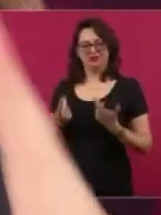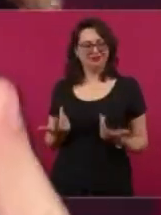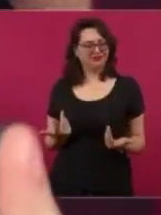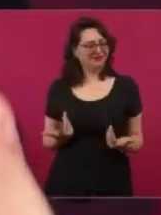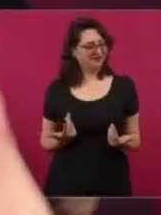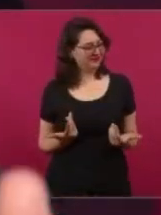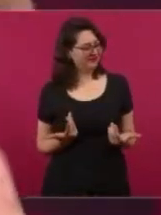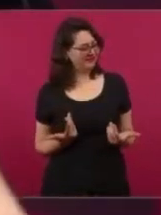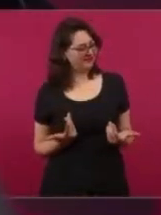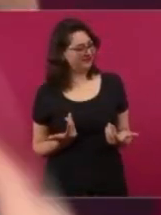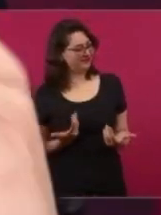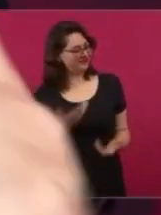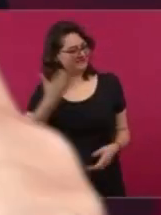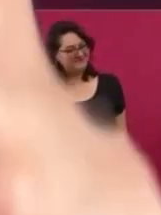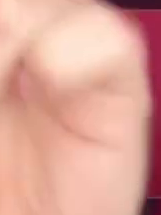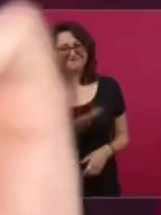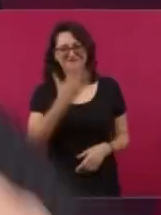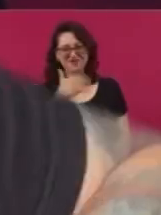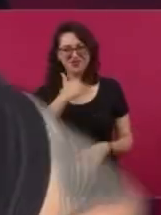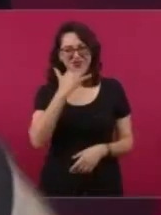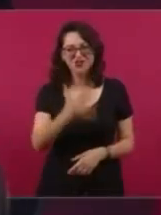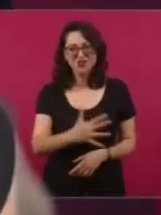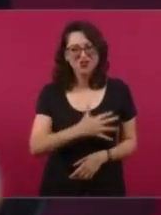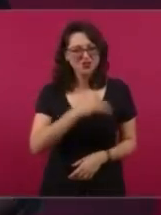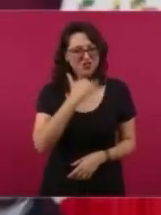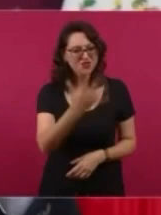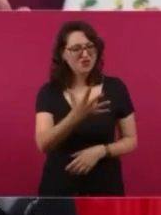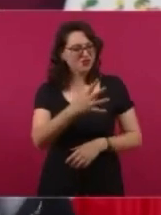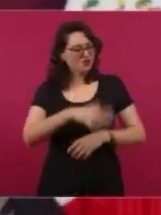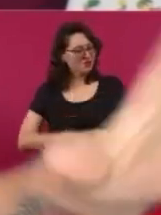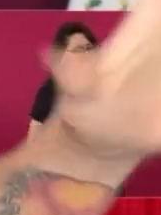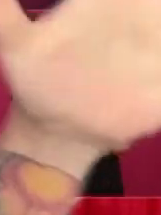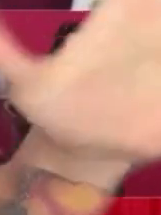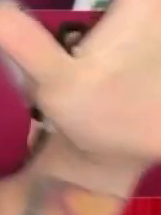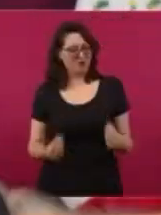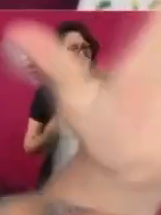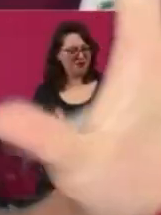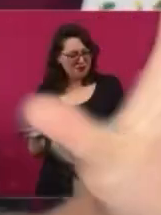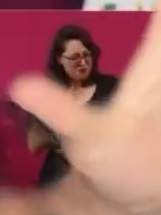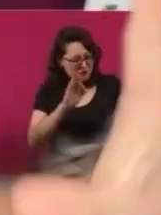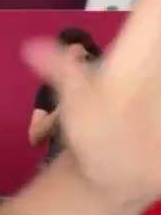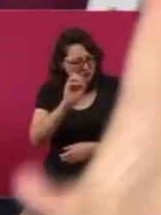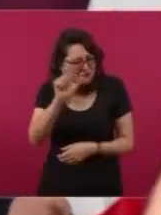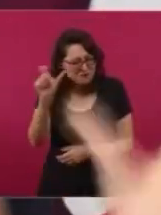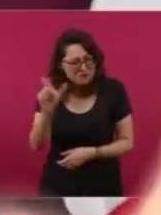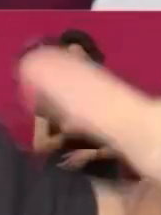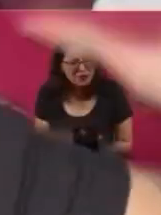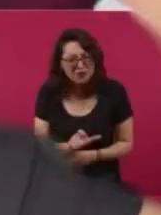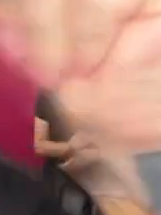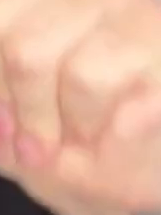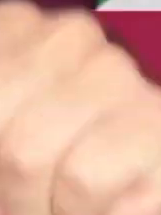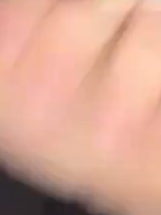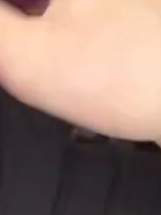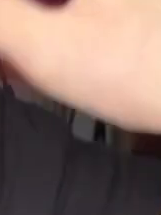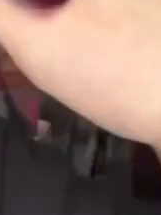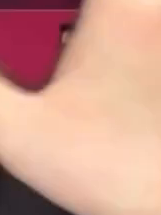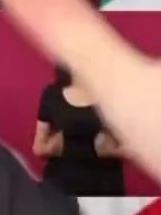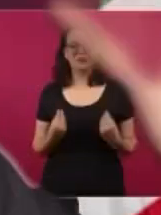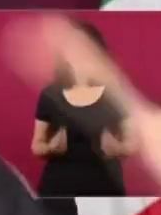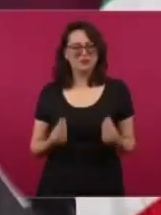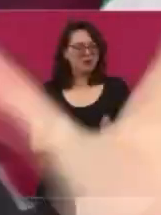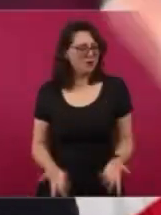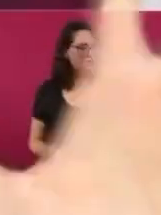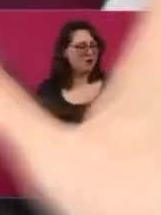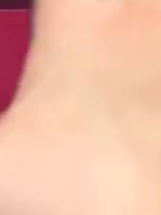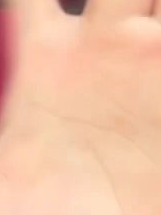amigos. Y todavía le dice que no era populista, o sea, que ya no es populista. Antes sí era, pero ahorita que ya a todo el mundo le gusta y todo dice